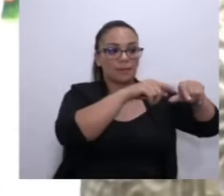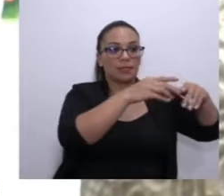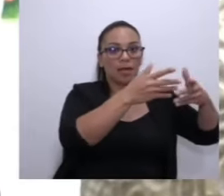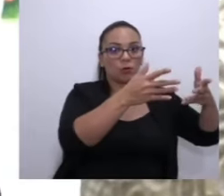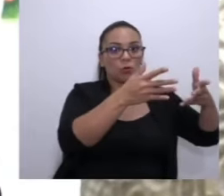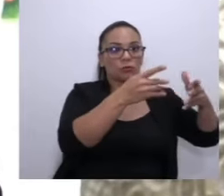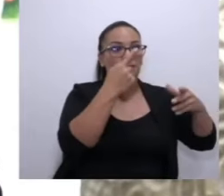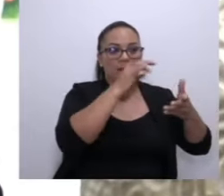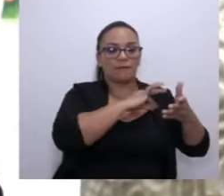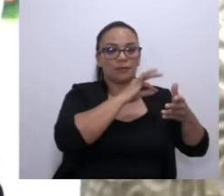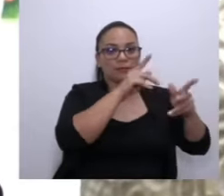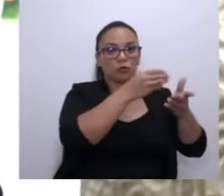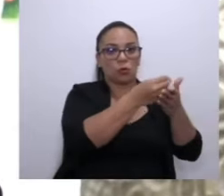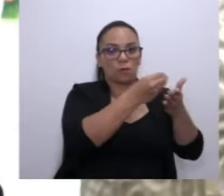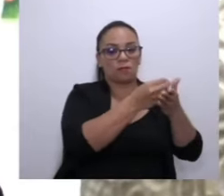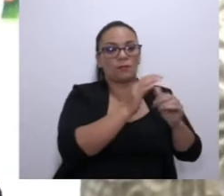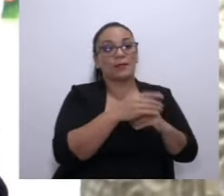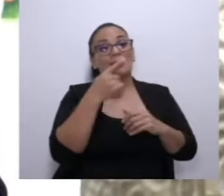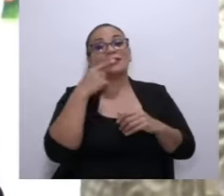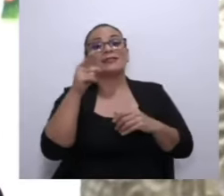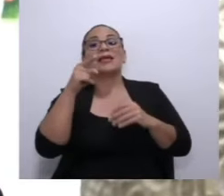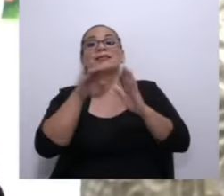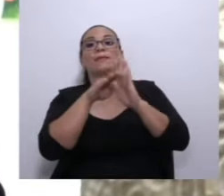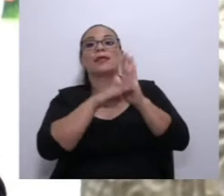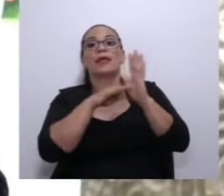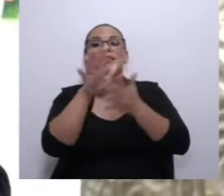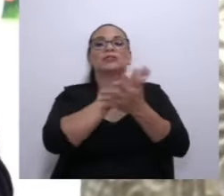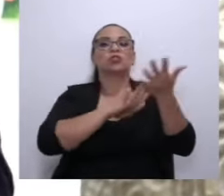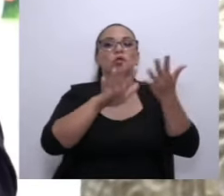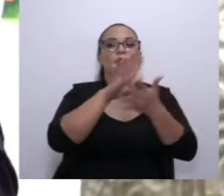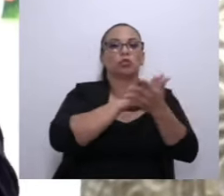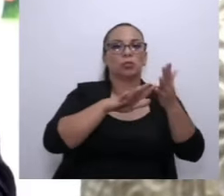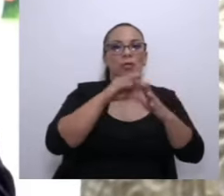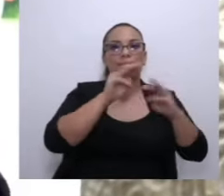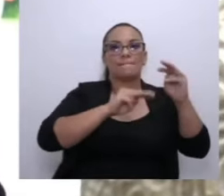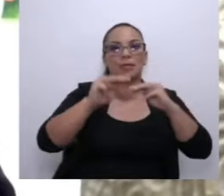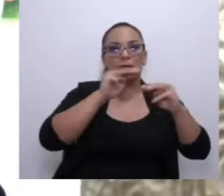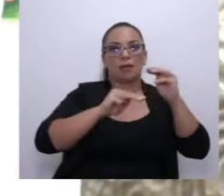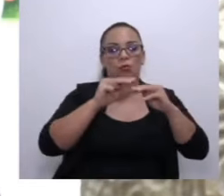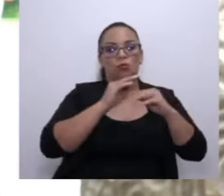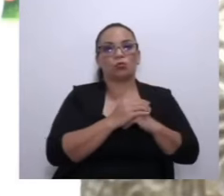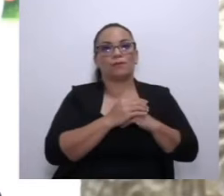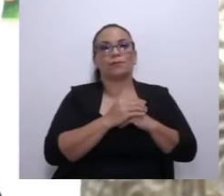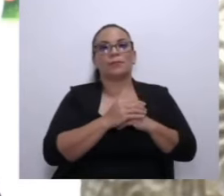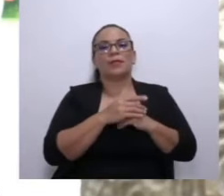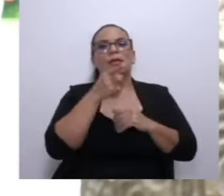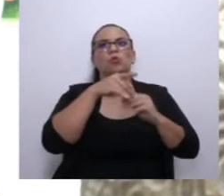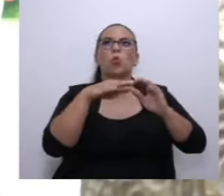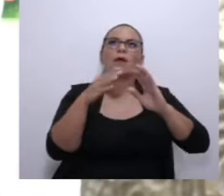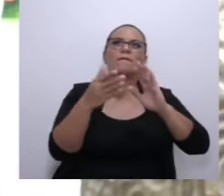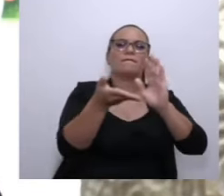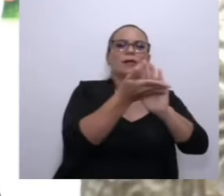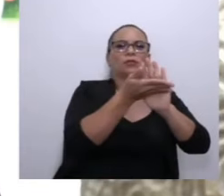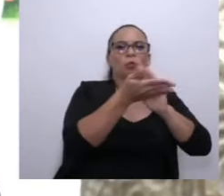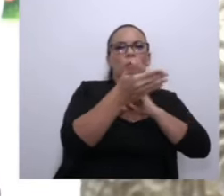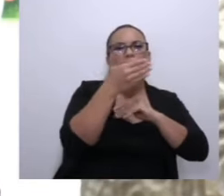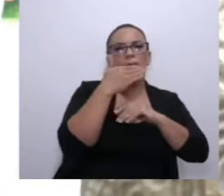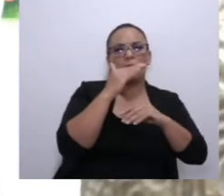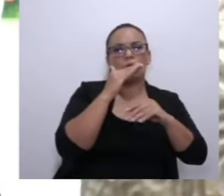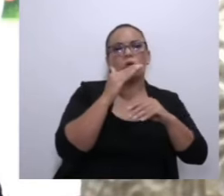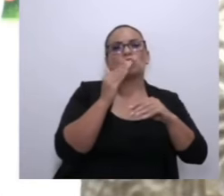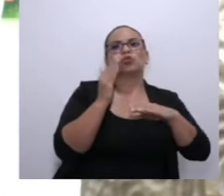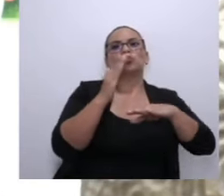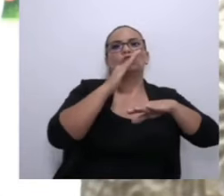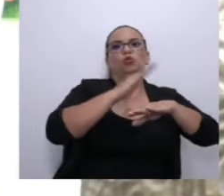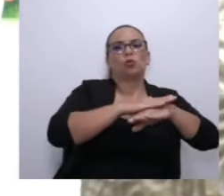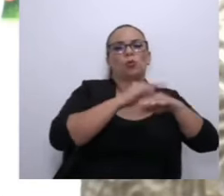es una medida que distorsiona a los mercados que tiene un efecto nocivo sobre las poblaciones